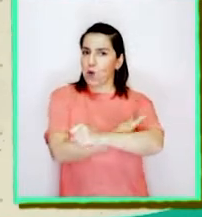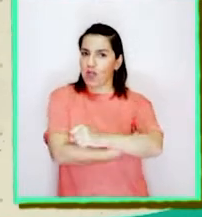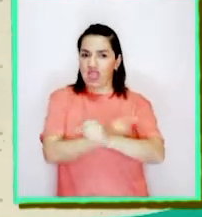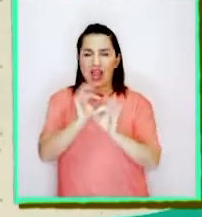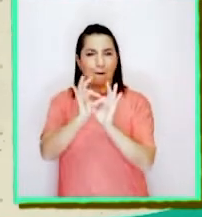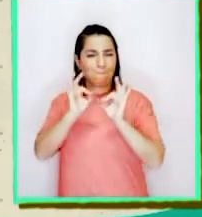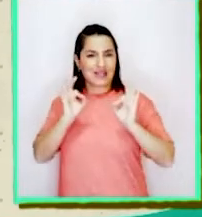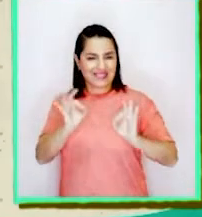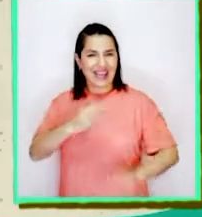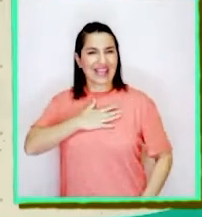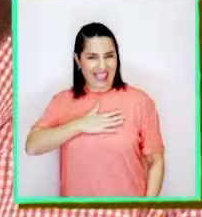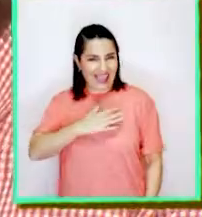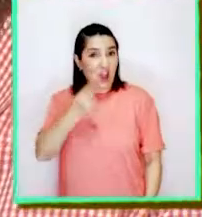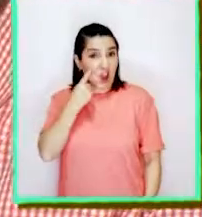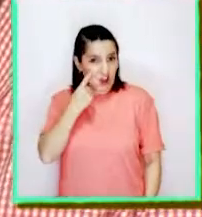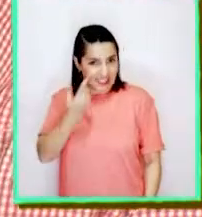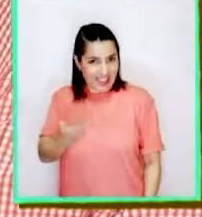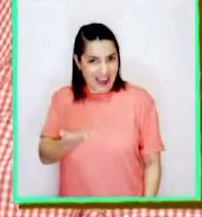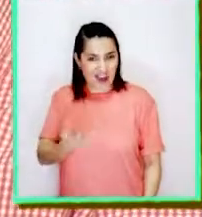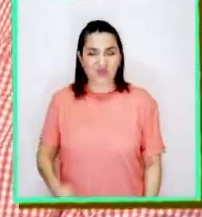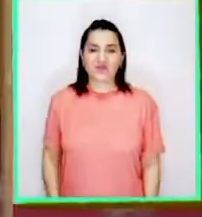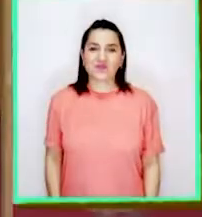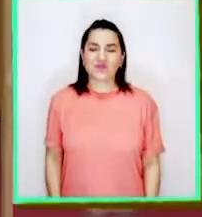especiales. ¿Quieren conocerlos?